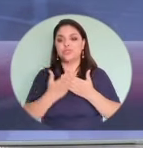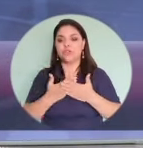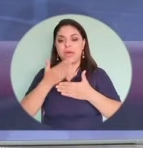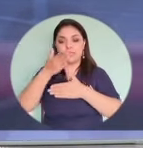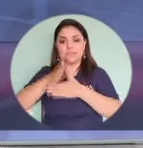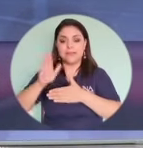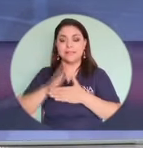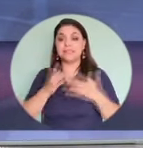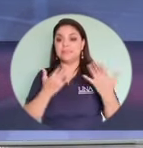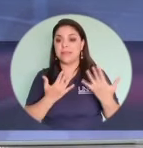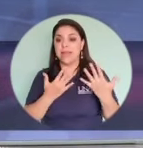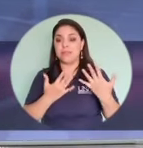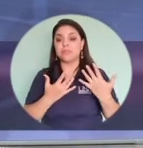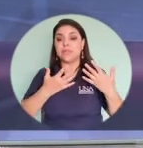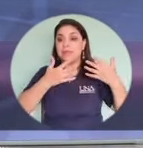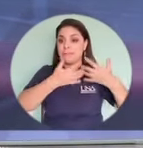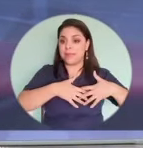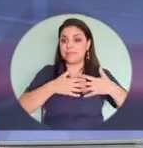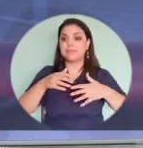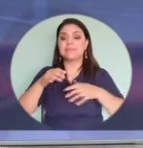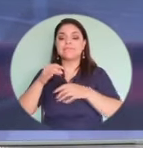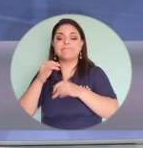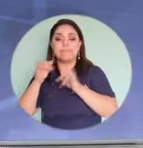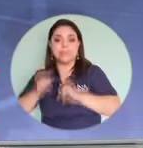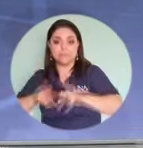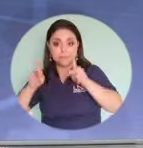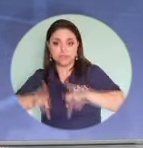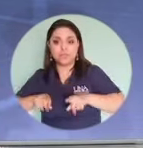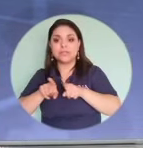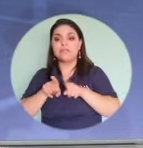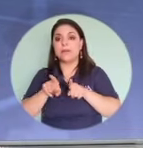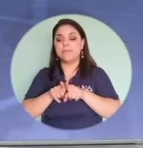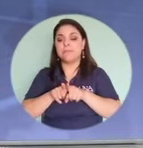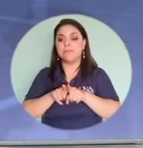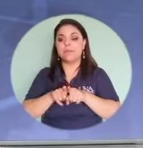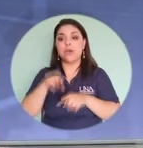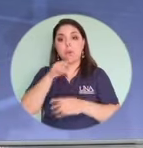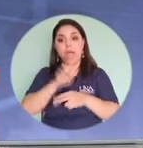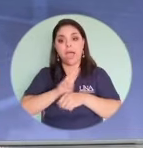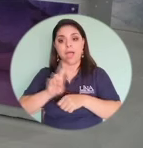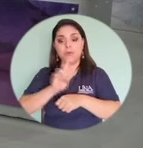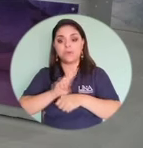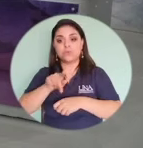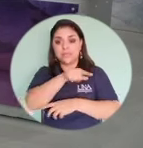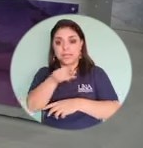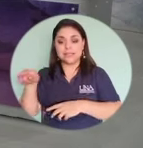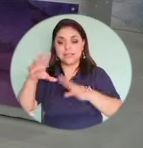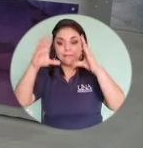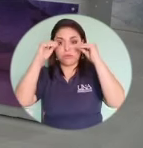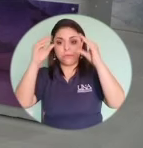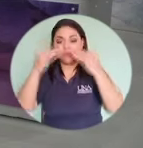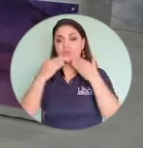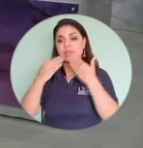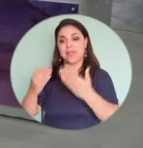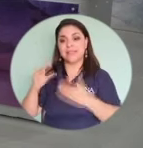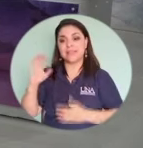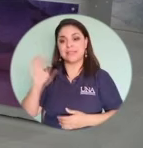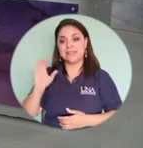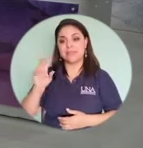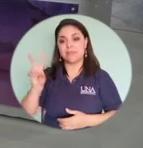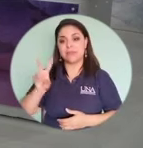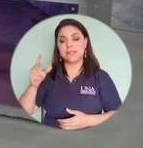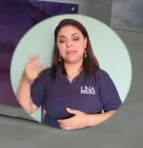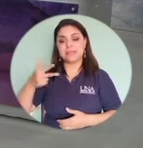empresas, y esperamos que estos consejos de este primer bloque pues les sean de gran utilidad. Muchas gracias don Cristian Valverde Chinchilla por